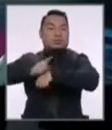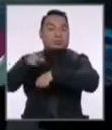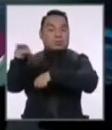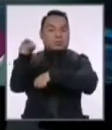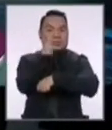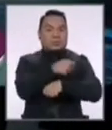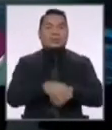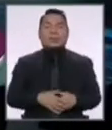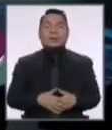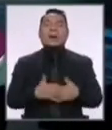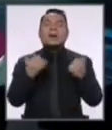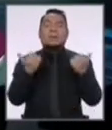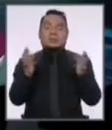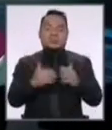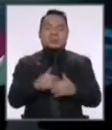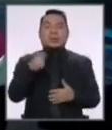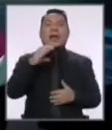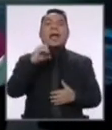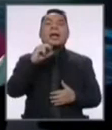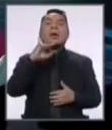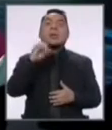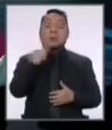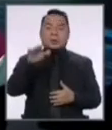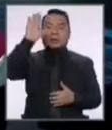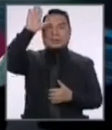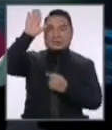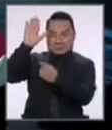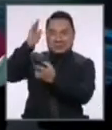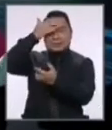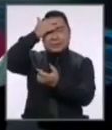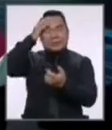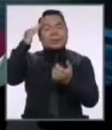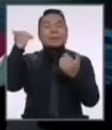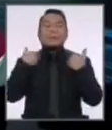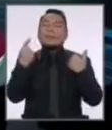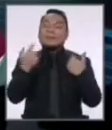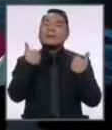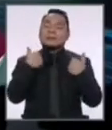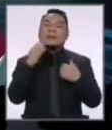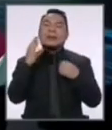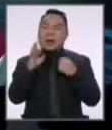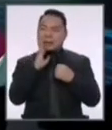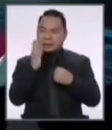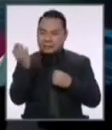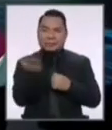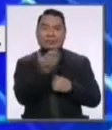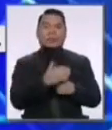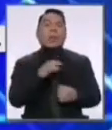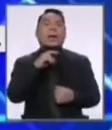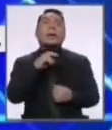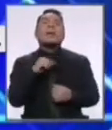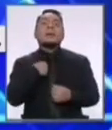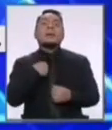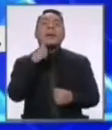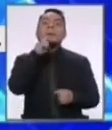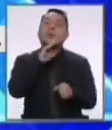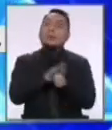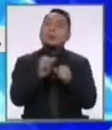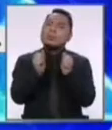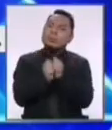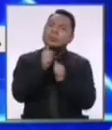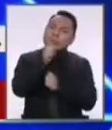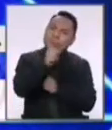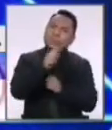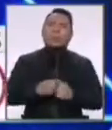contrapicar. Entonces. Pero César Acuña levantó la mano porque Alberto Bengolea todavía se quería reservar un momento. Adelante. Mi compromiso contigo,